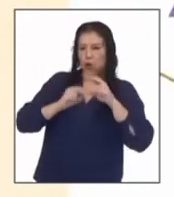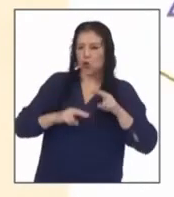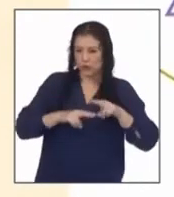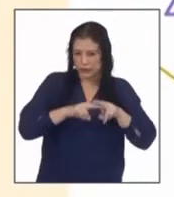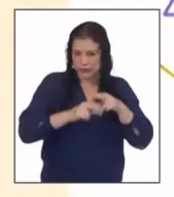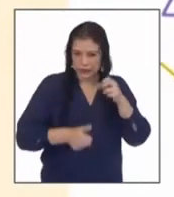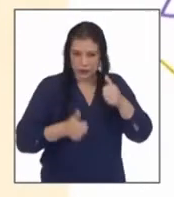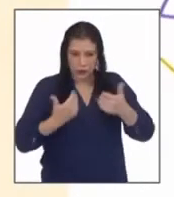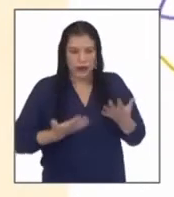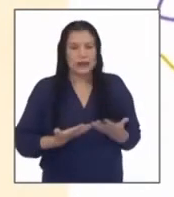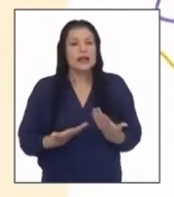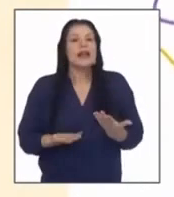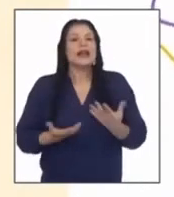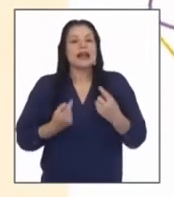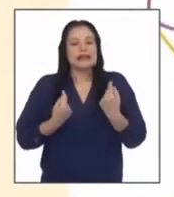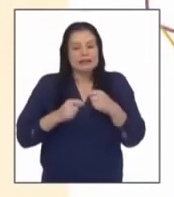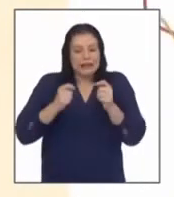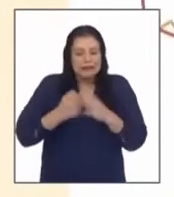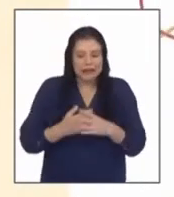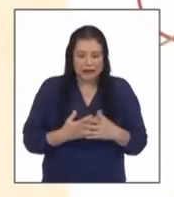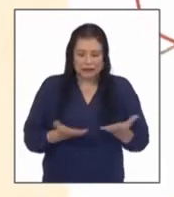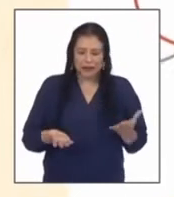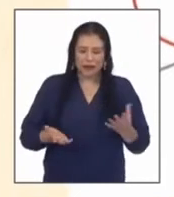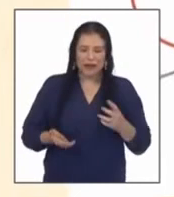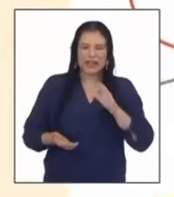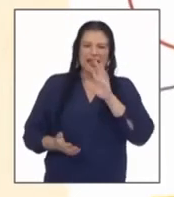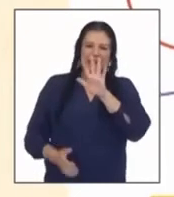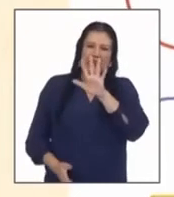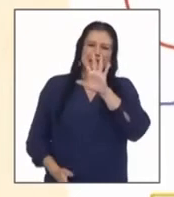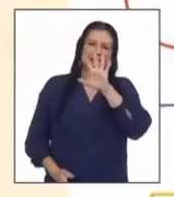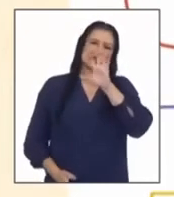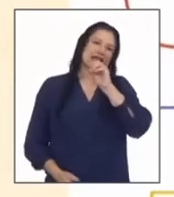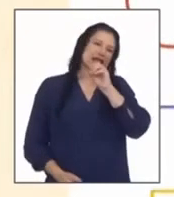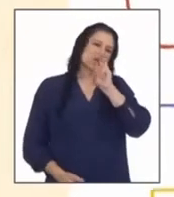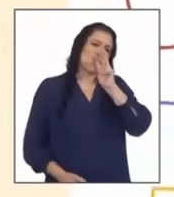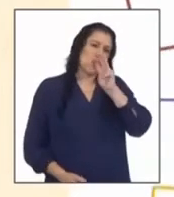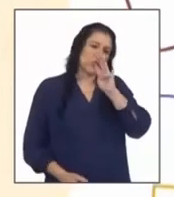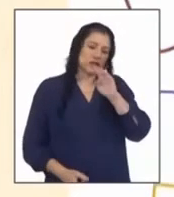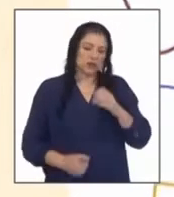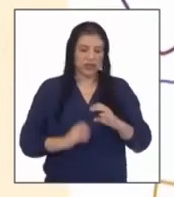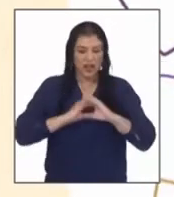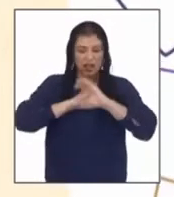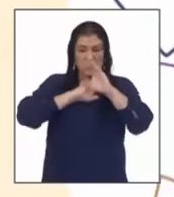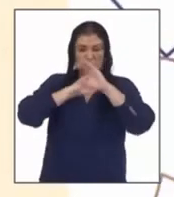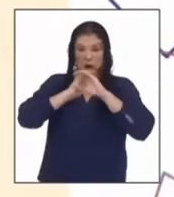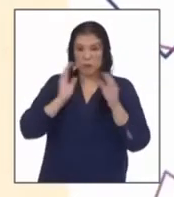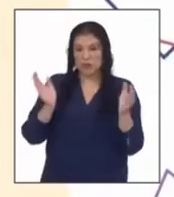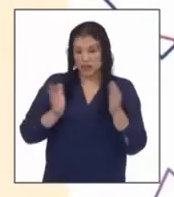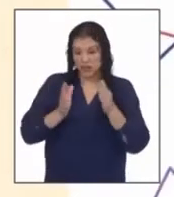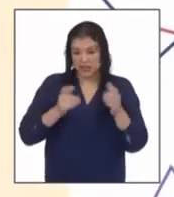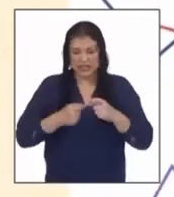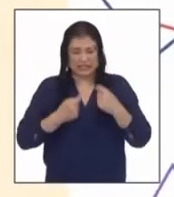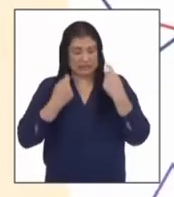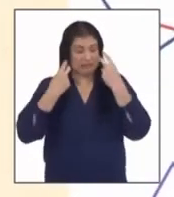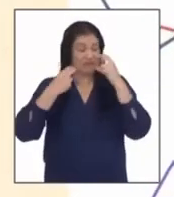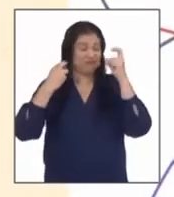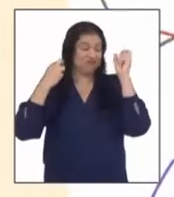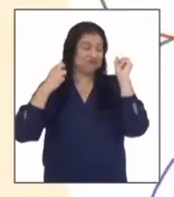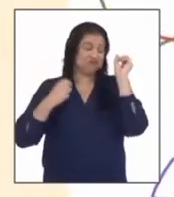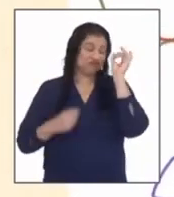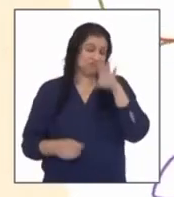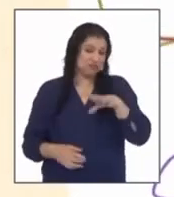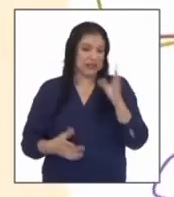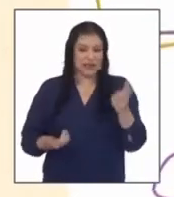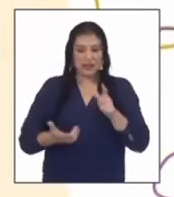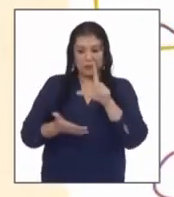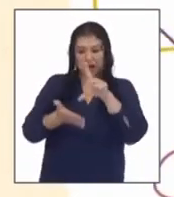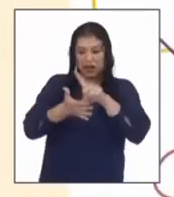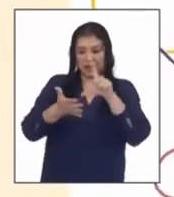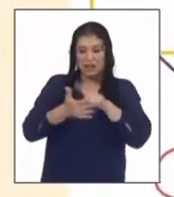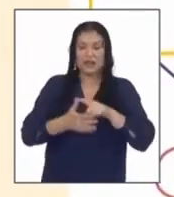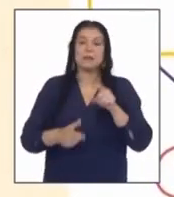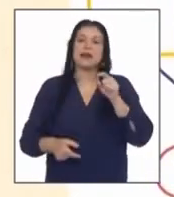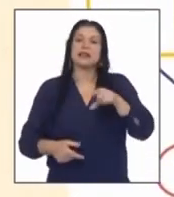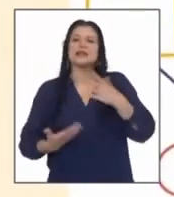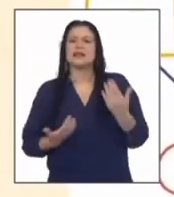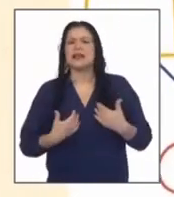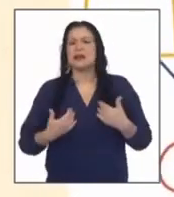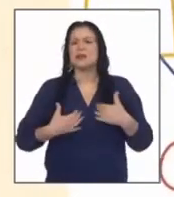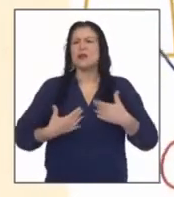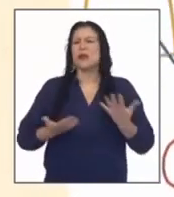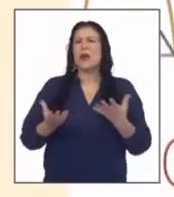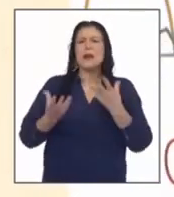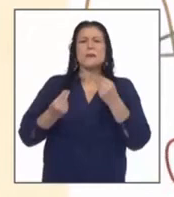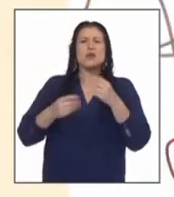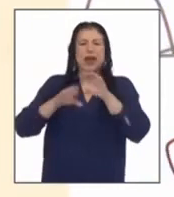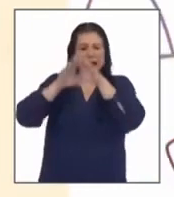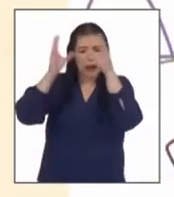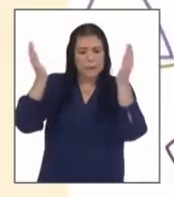principalmente en desenredar las 504 rutas de las combis de lima un laberinto que nos ha convertido en la tercera ciudad con más tráfico